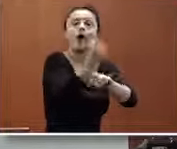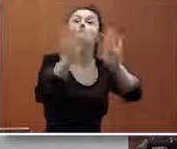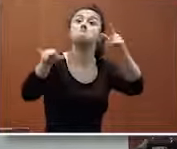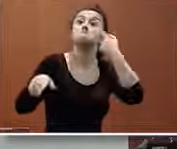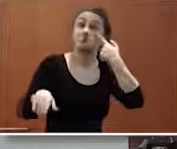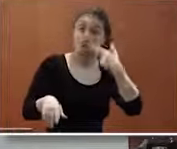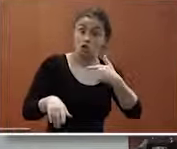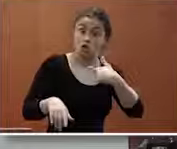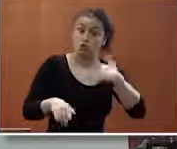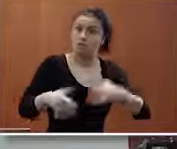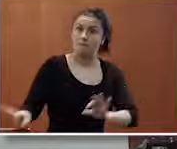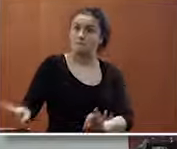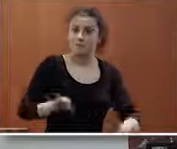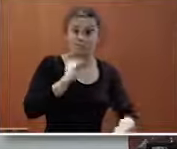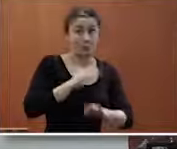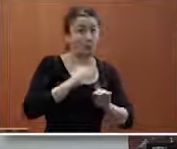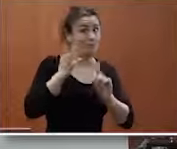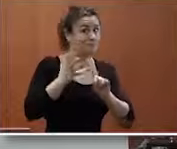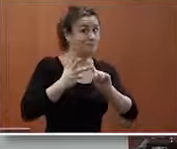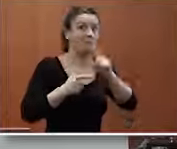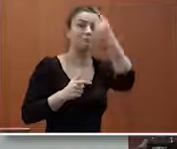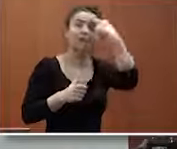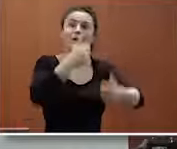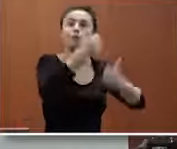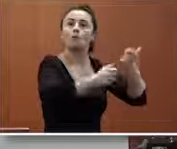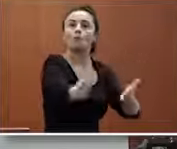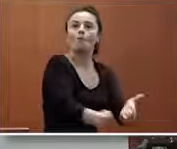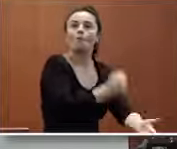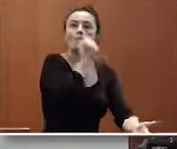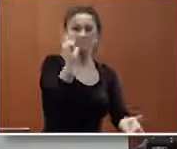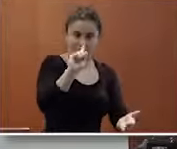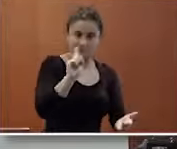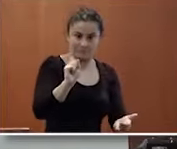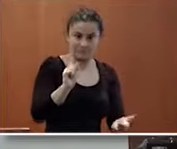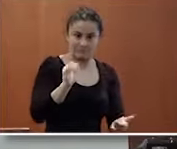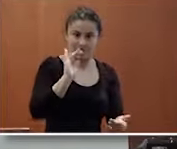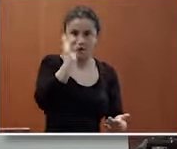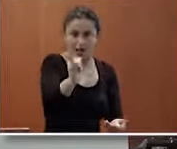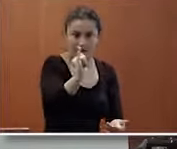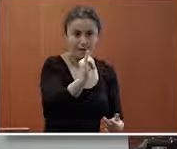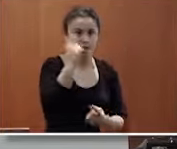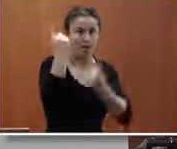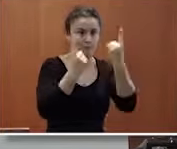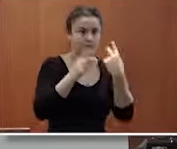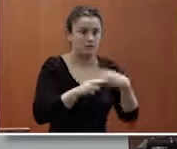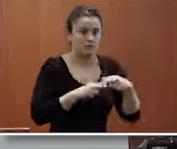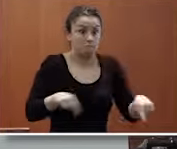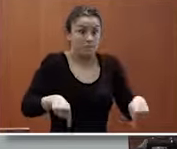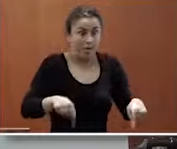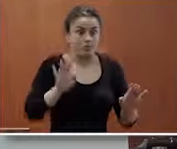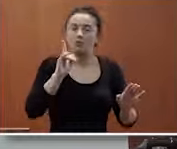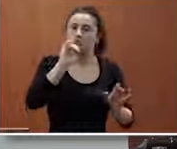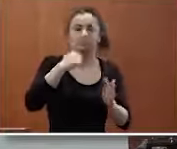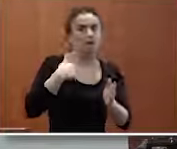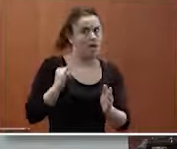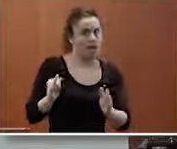oiga que yo ya estoy preparado para esto no piense usted que el concurso va a quedar desierto que este es miedo que puede tener a veces algún político en esta cuestión bueno por lo tanto trata